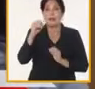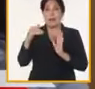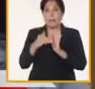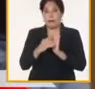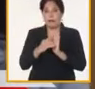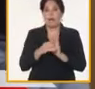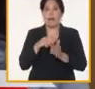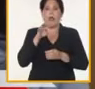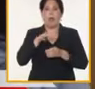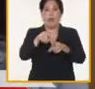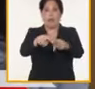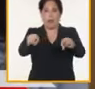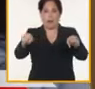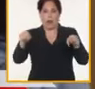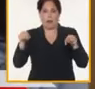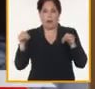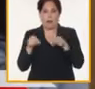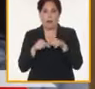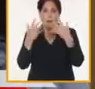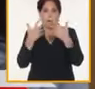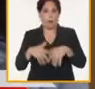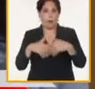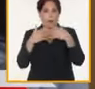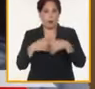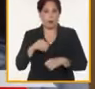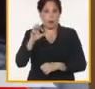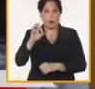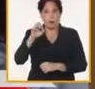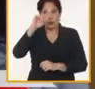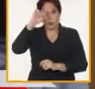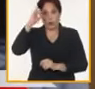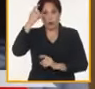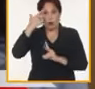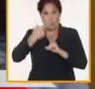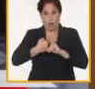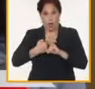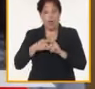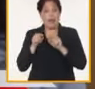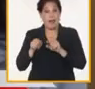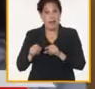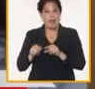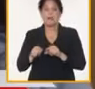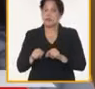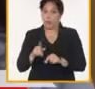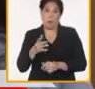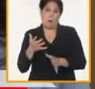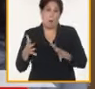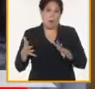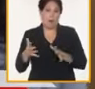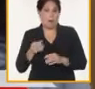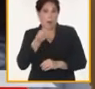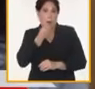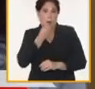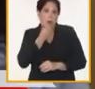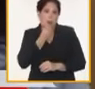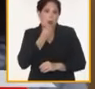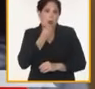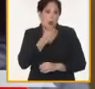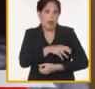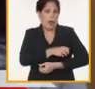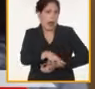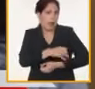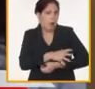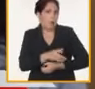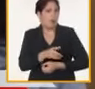hectáreas para producir granos de soya, que a un rendimiento bajo, contando que, si contamos con los insumos óptimos,